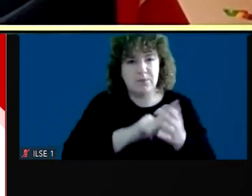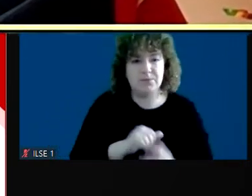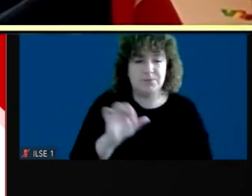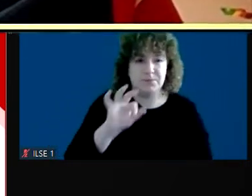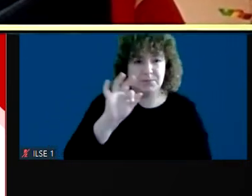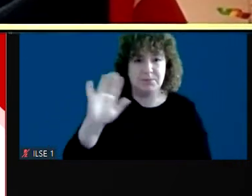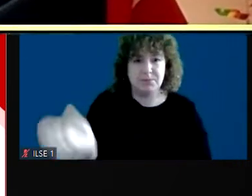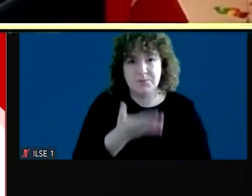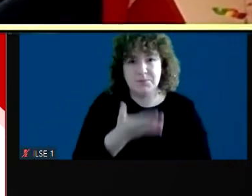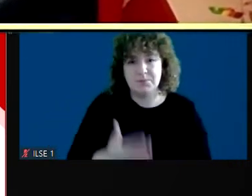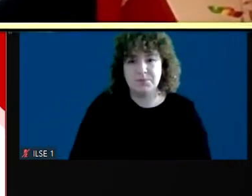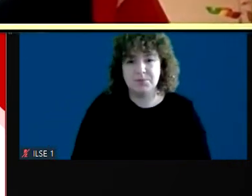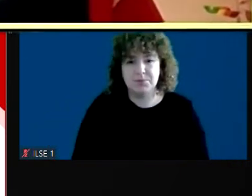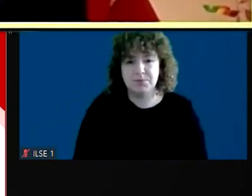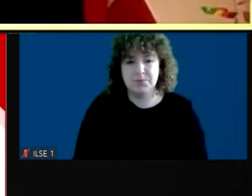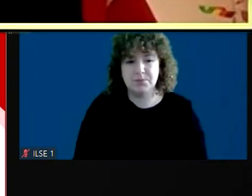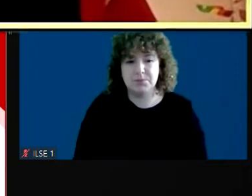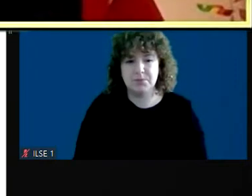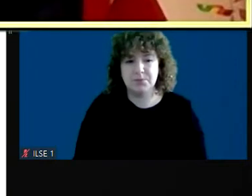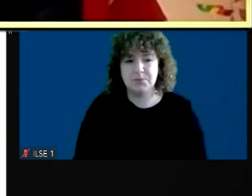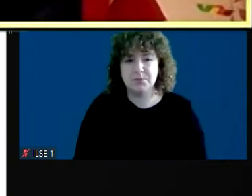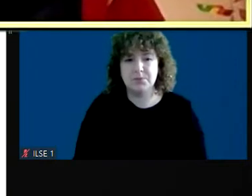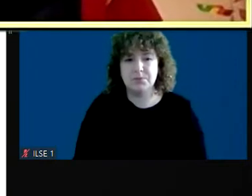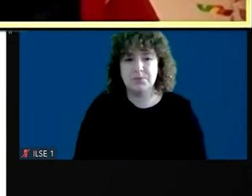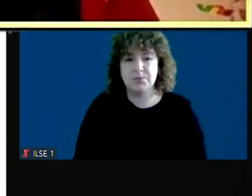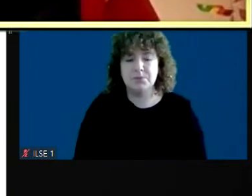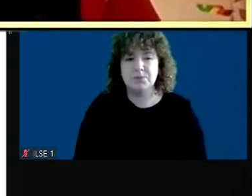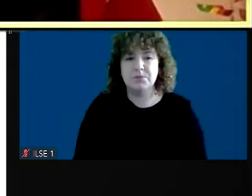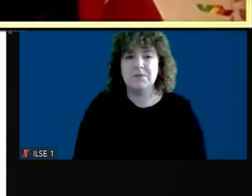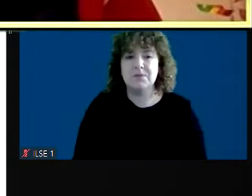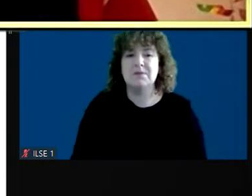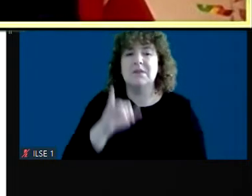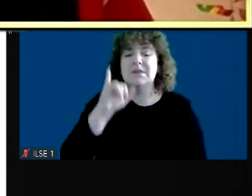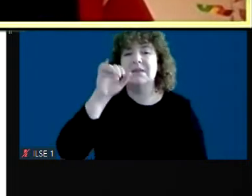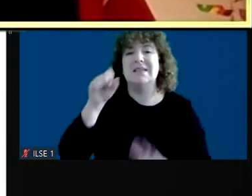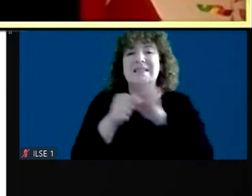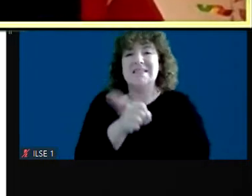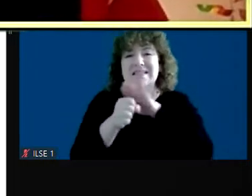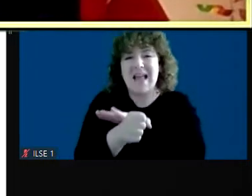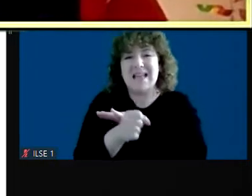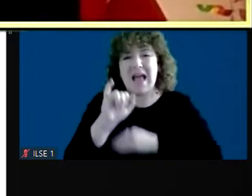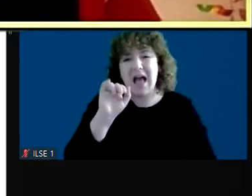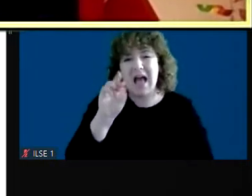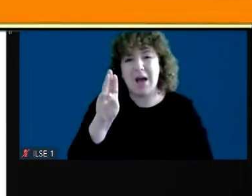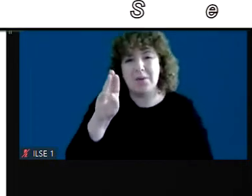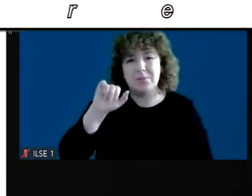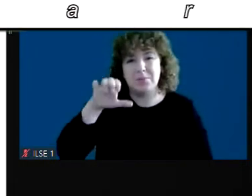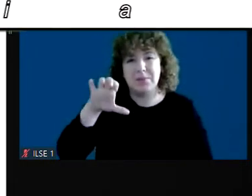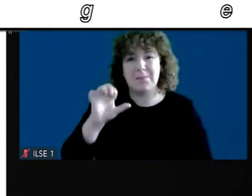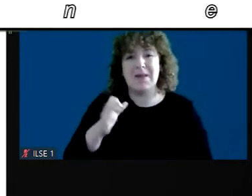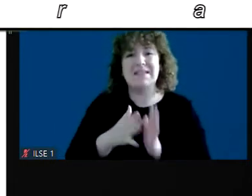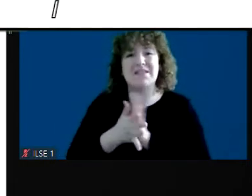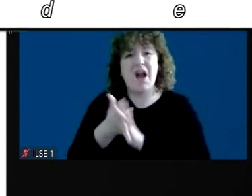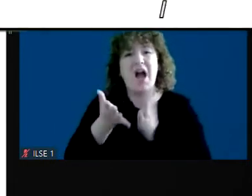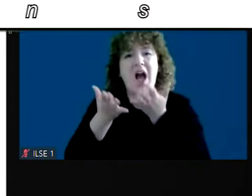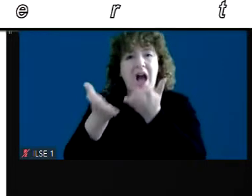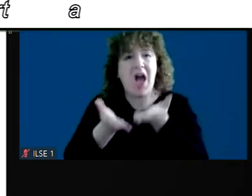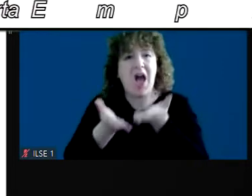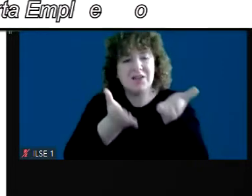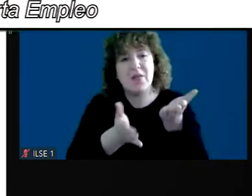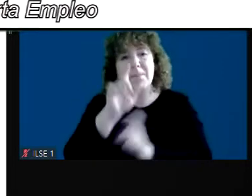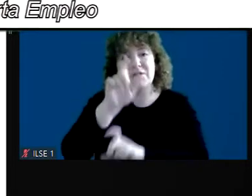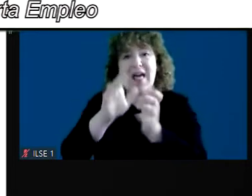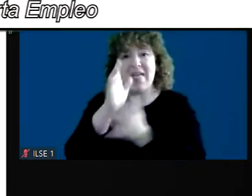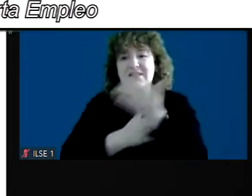Empleo, Virginia Carcedo, ha detallado el plan. Bueno, Insenta Pyme es un programa que ayuda a las pymes a incorporar talento con